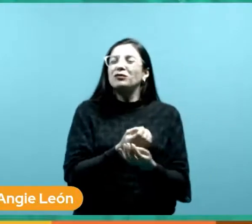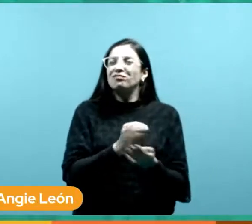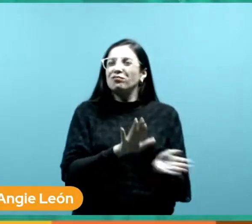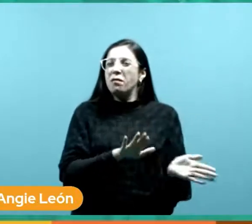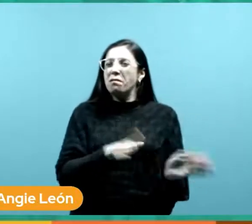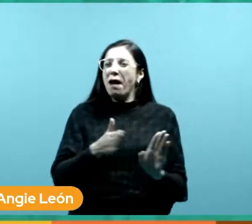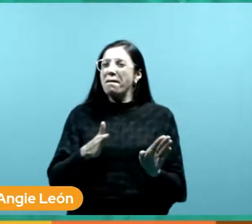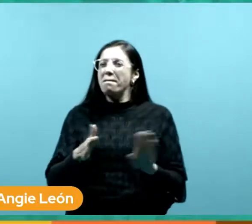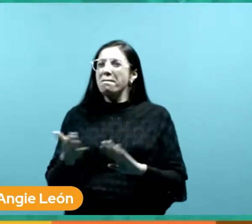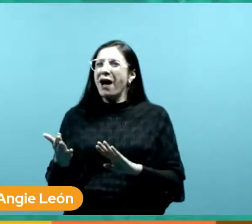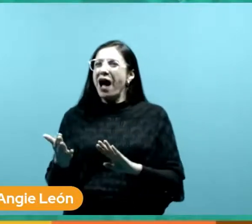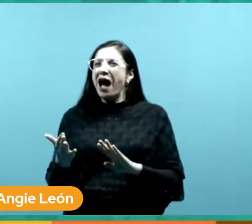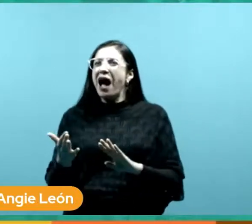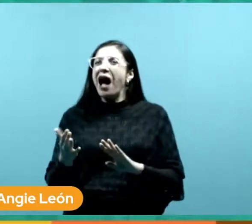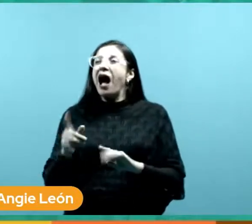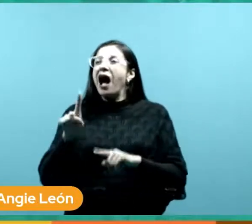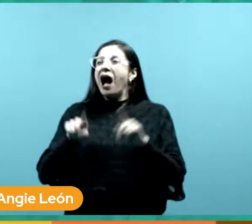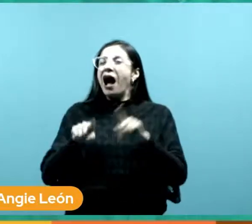despojo ¿no?